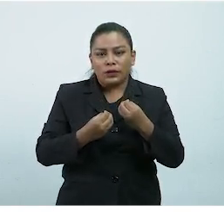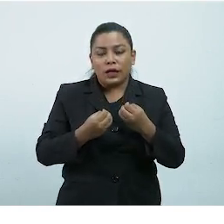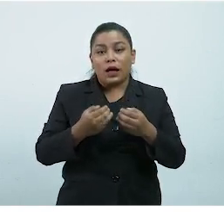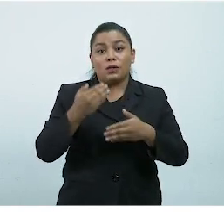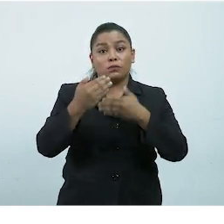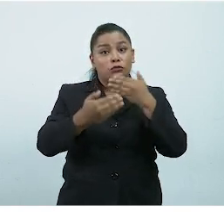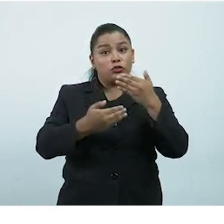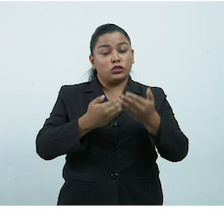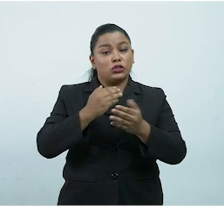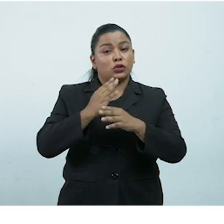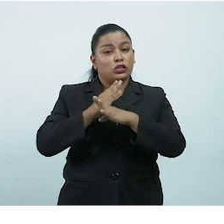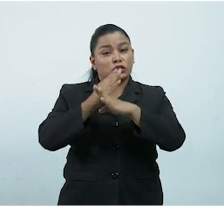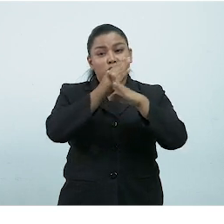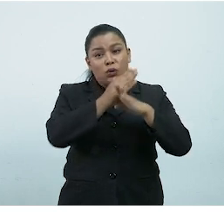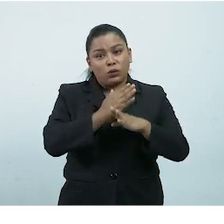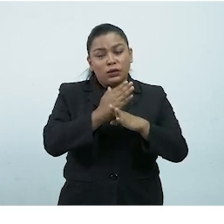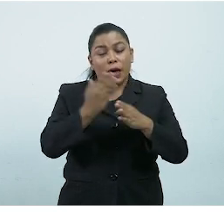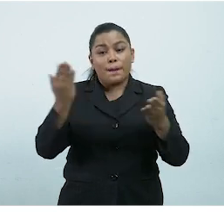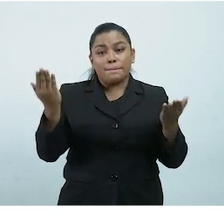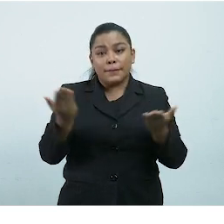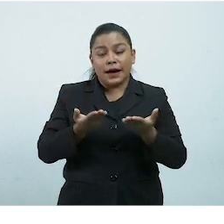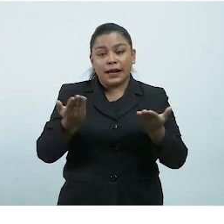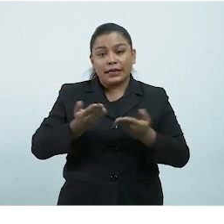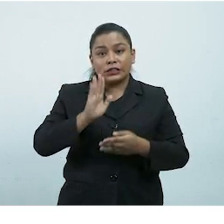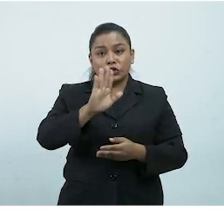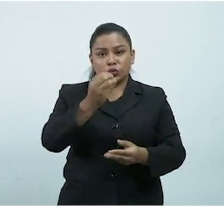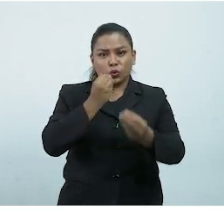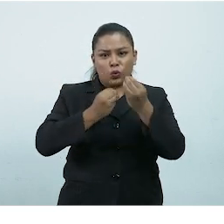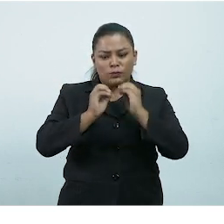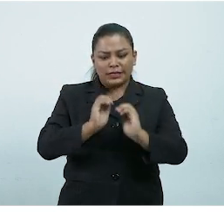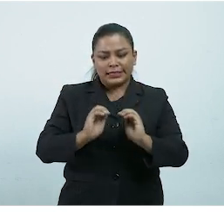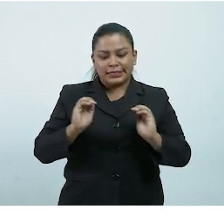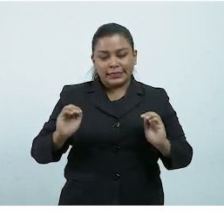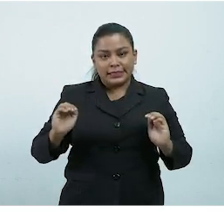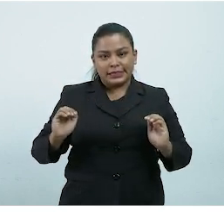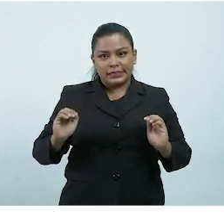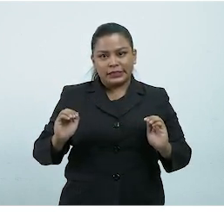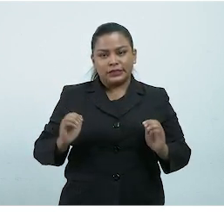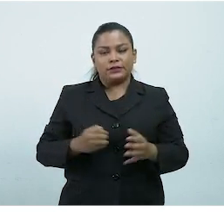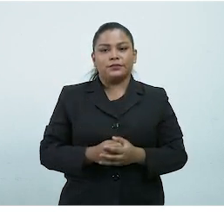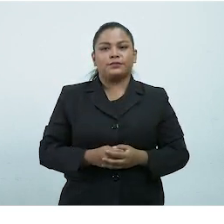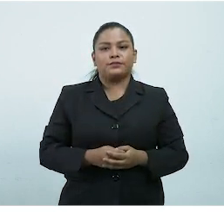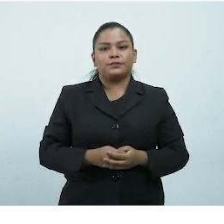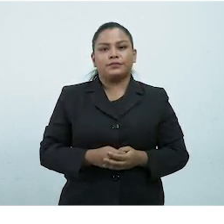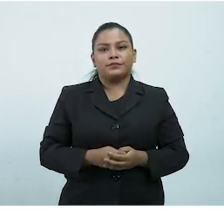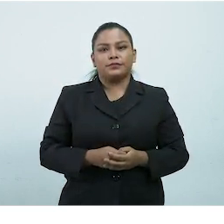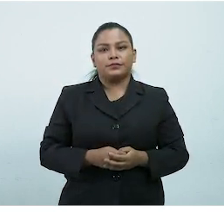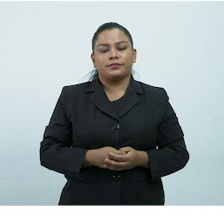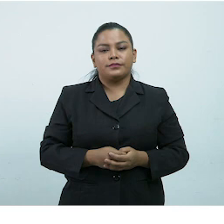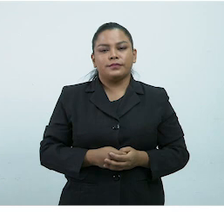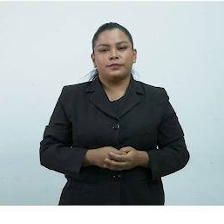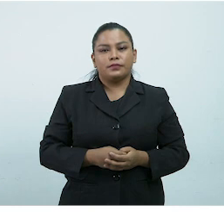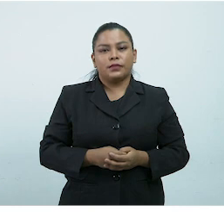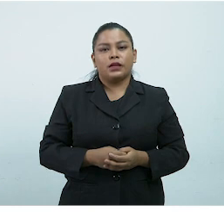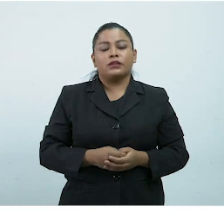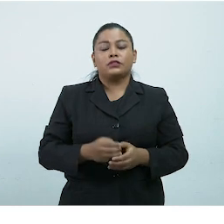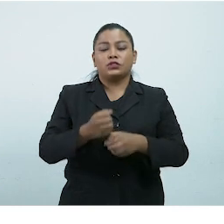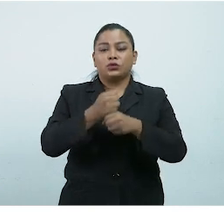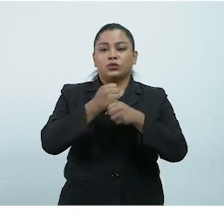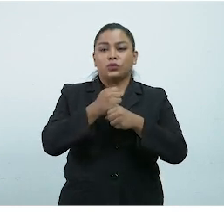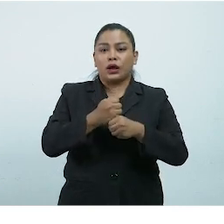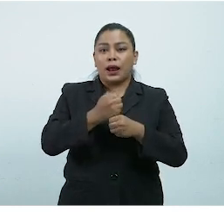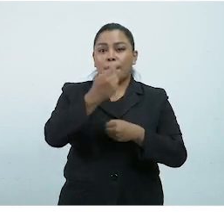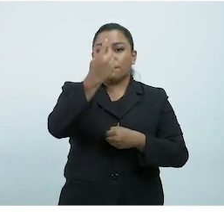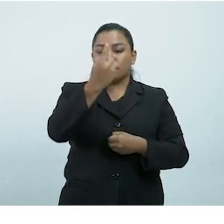Para la preparación de refrigerios y la forma en la que se coloca en la lonchera O bolsa de alimentos Asegurar que las